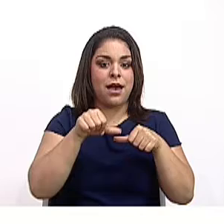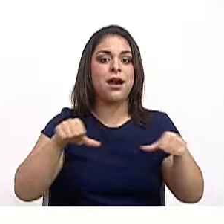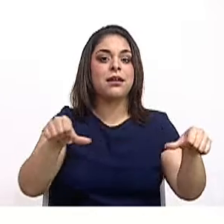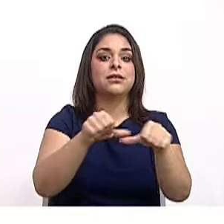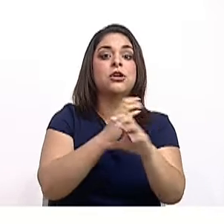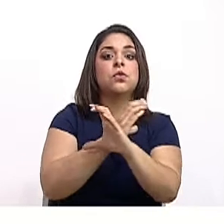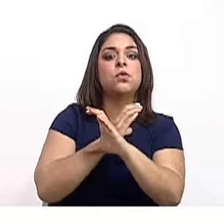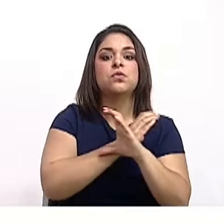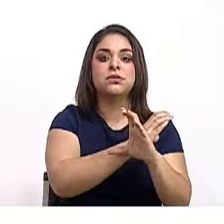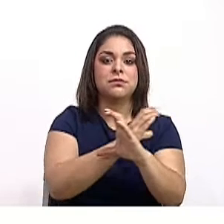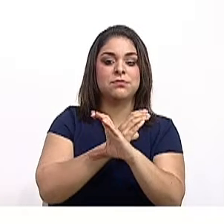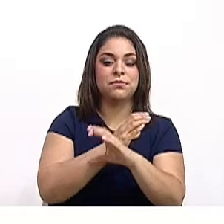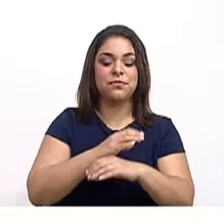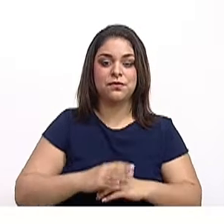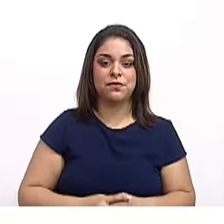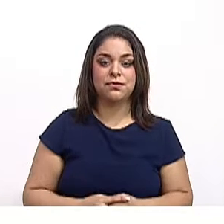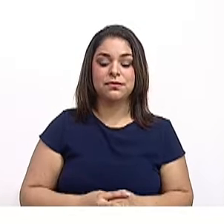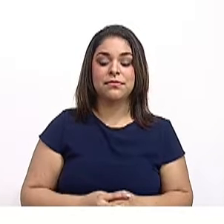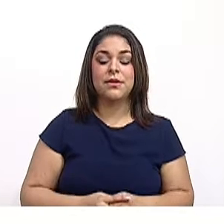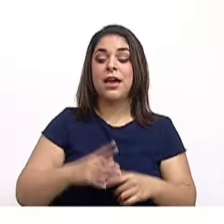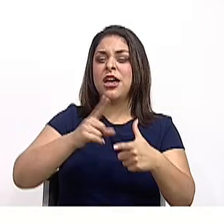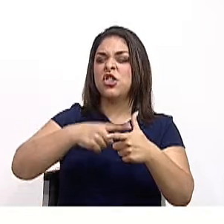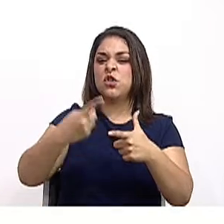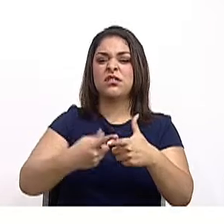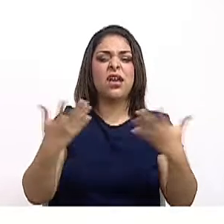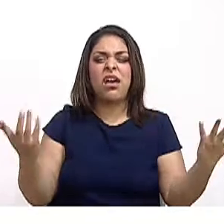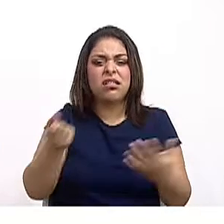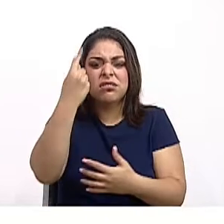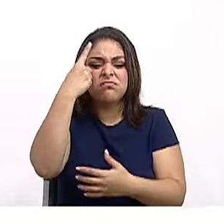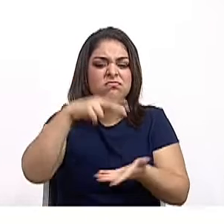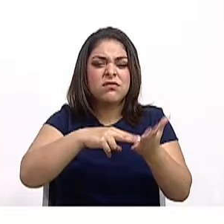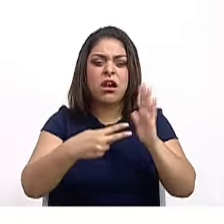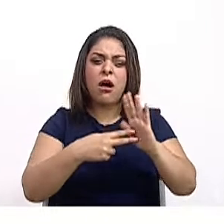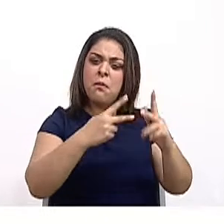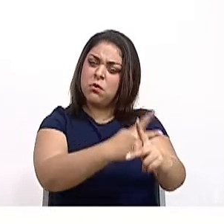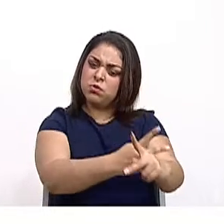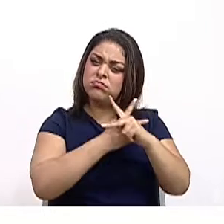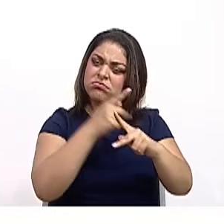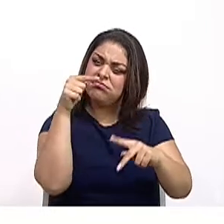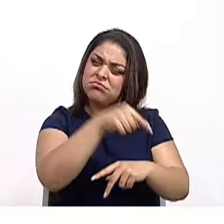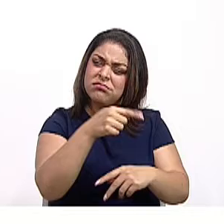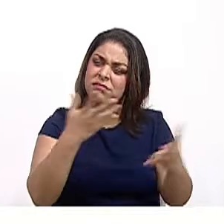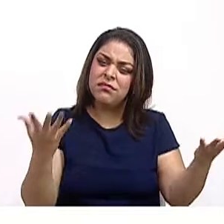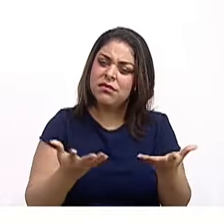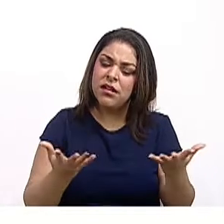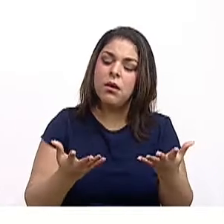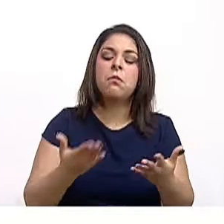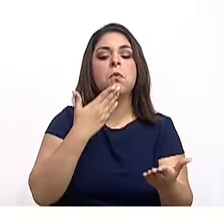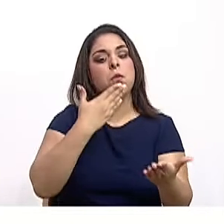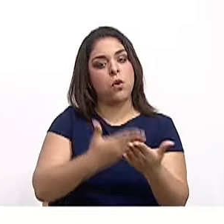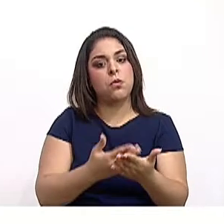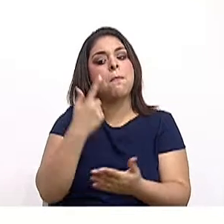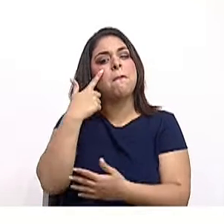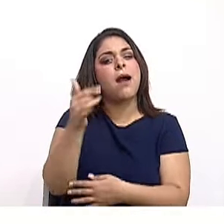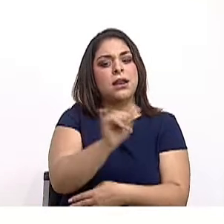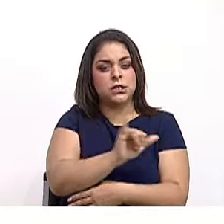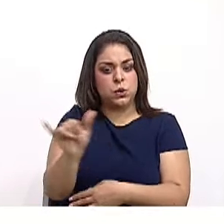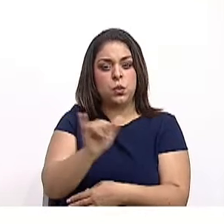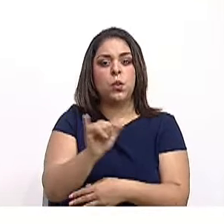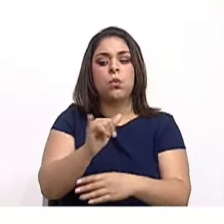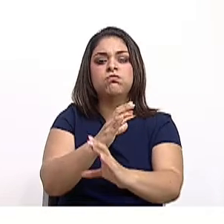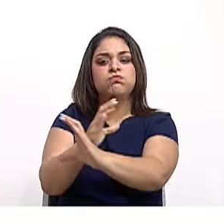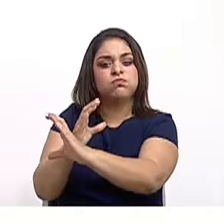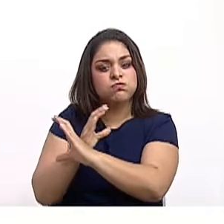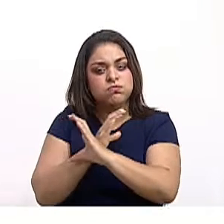Y, entonces, ¿qué entendemos por protección? Pues, les comento que es sinónimo de preservación. Y son